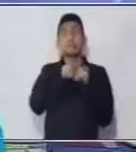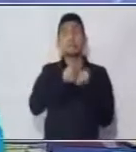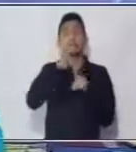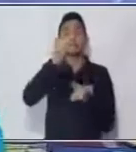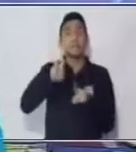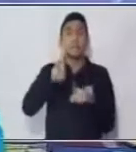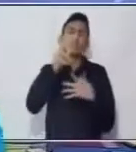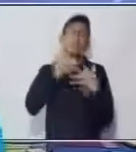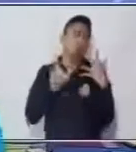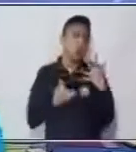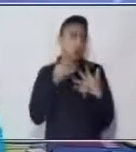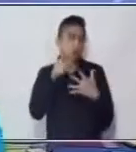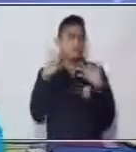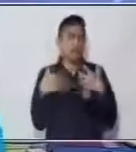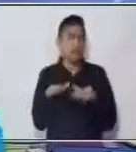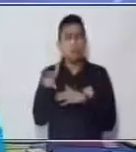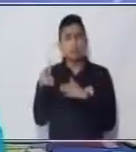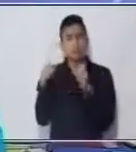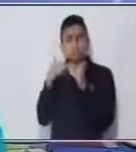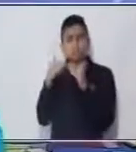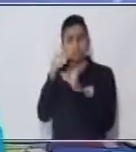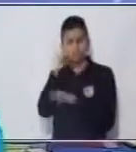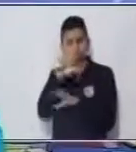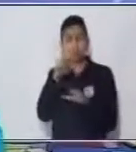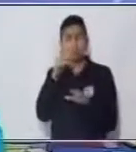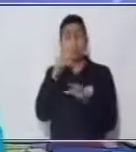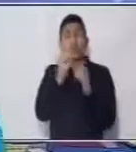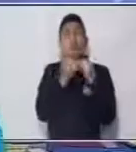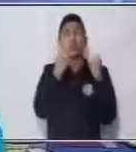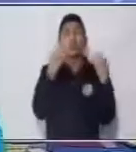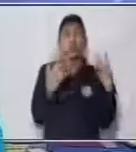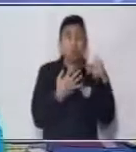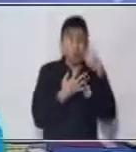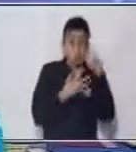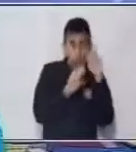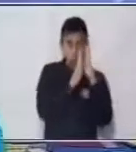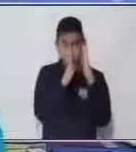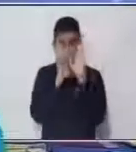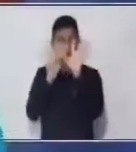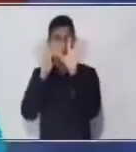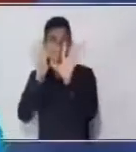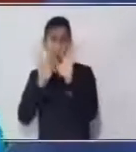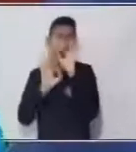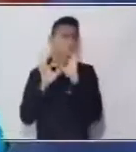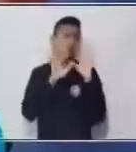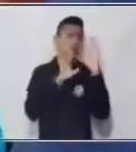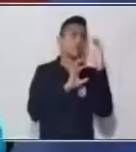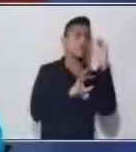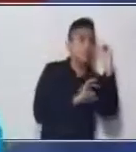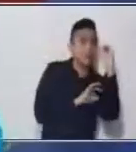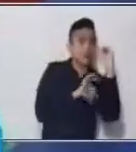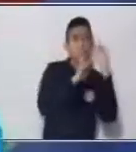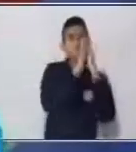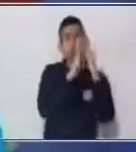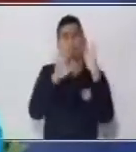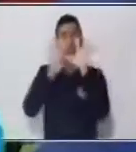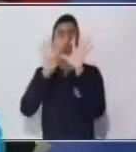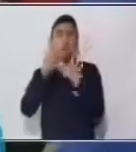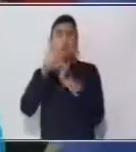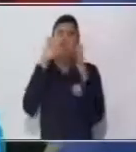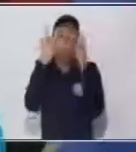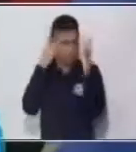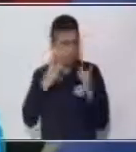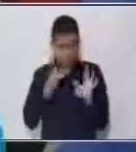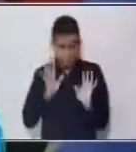material de reciclaje. Luego, colocar los números del 1 al 9, o puede ser del 0 al 9, como ustedes